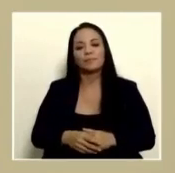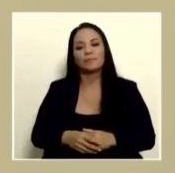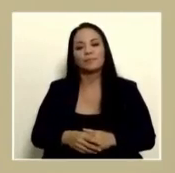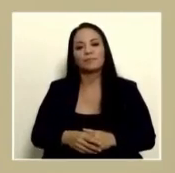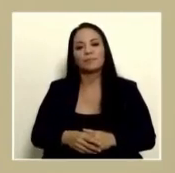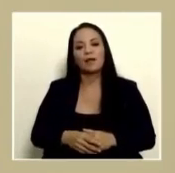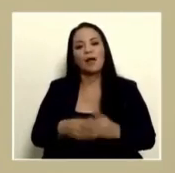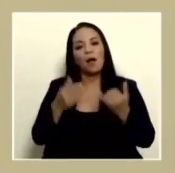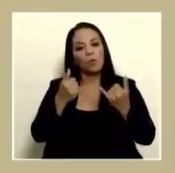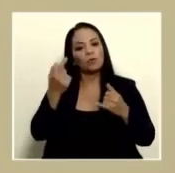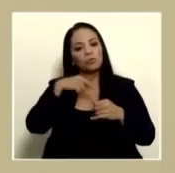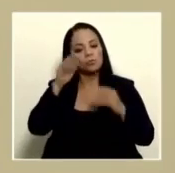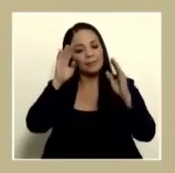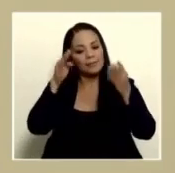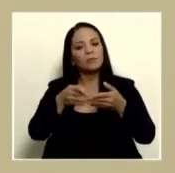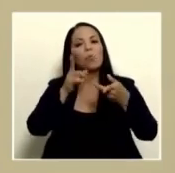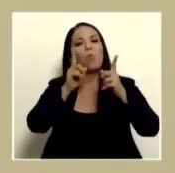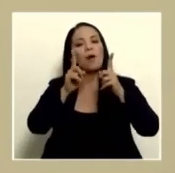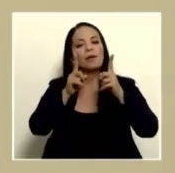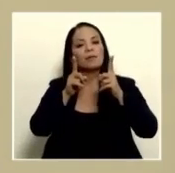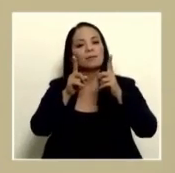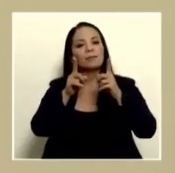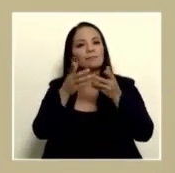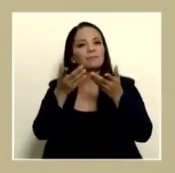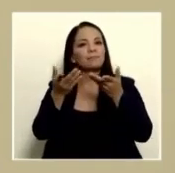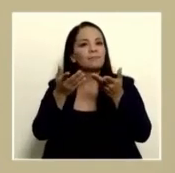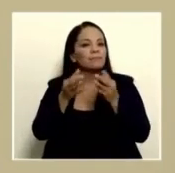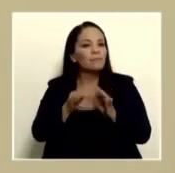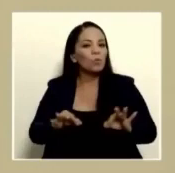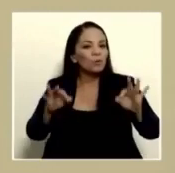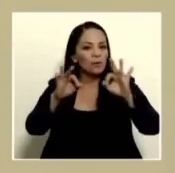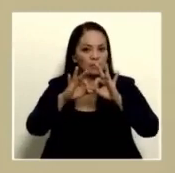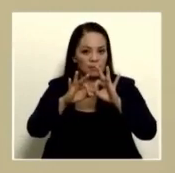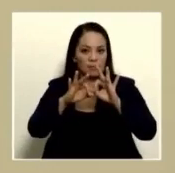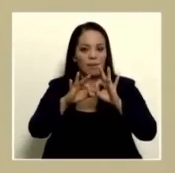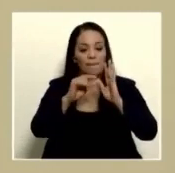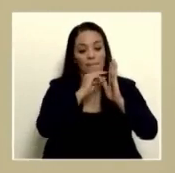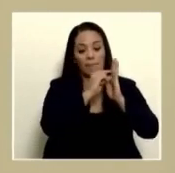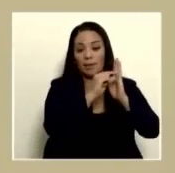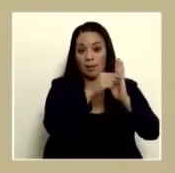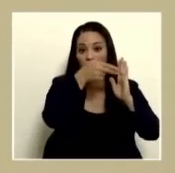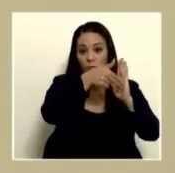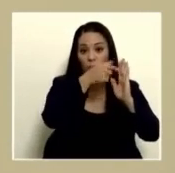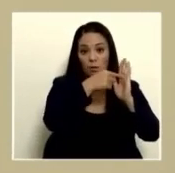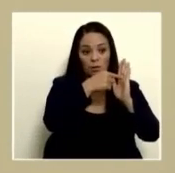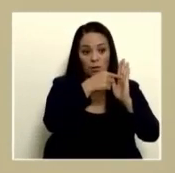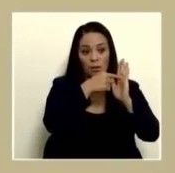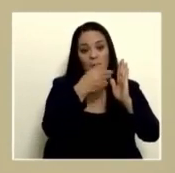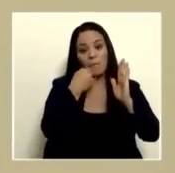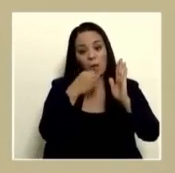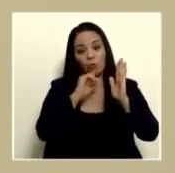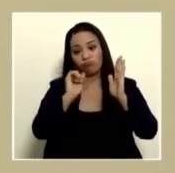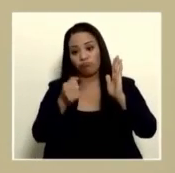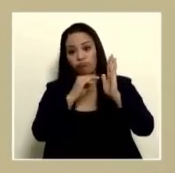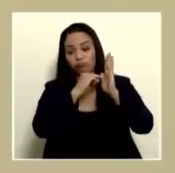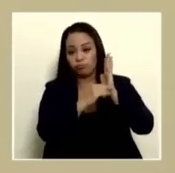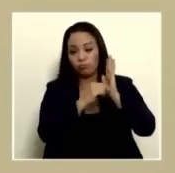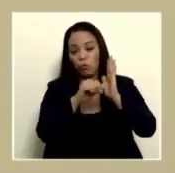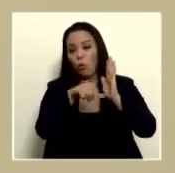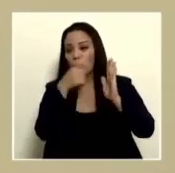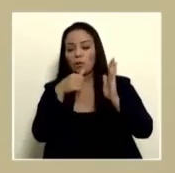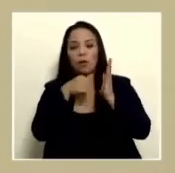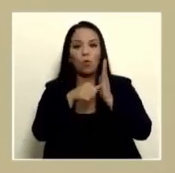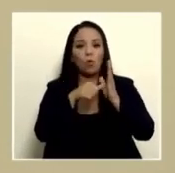relevancia de cambiar de una partida de gasolina a otra de correos a otra